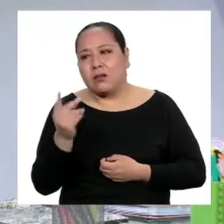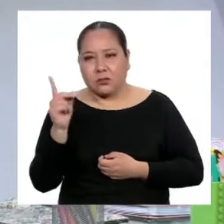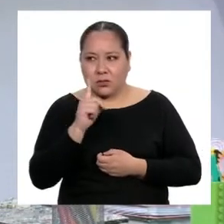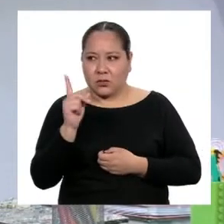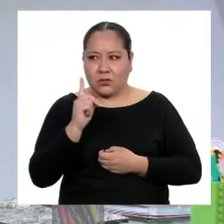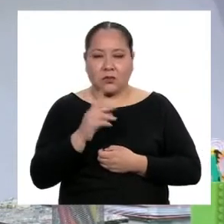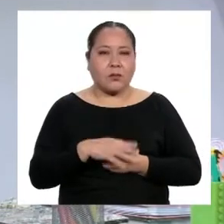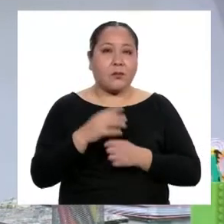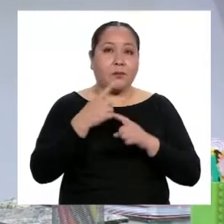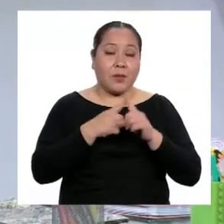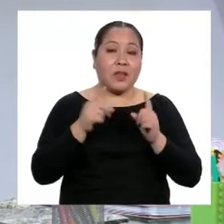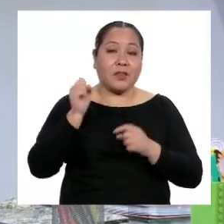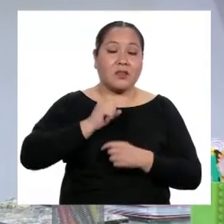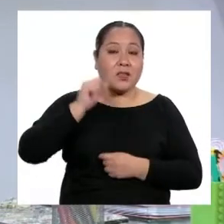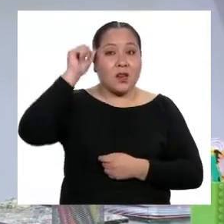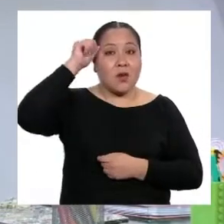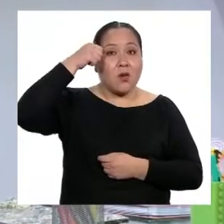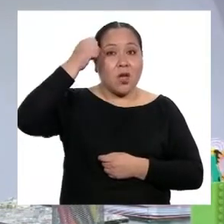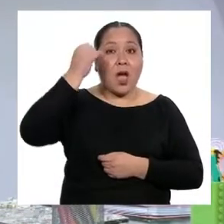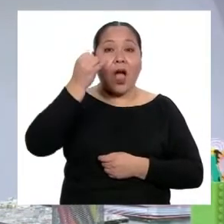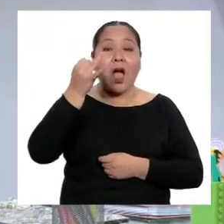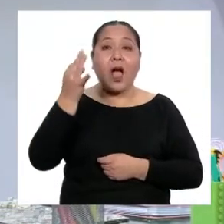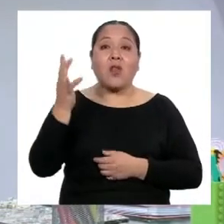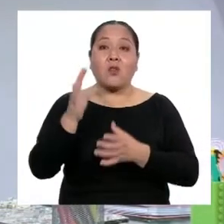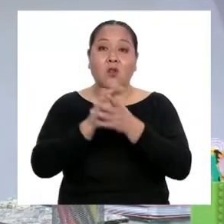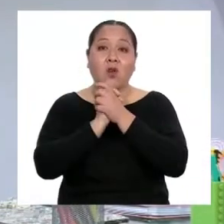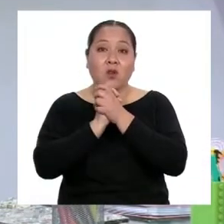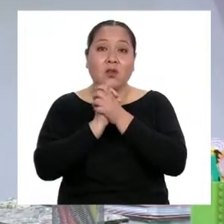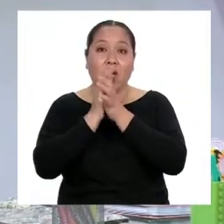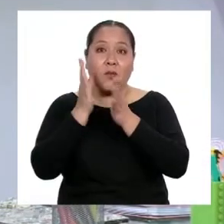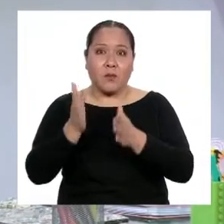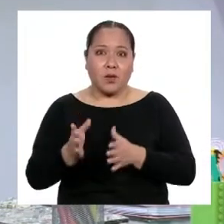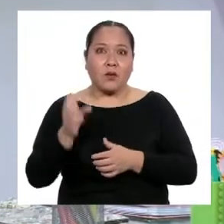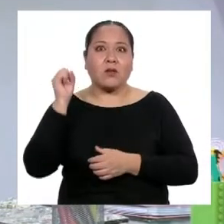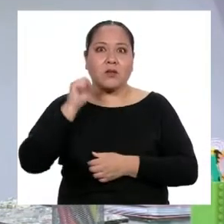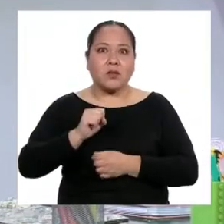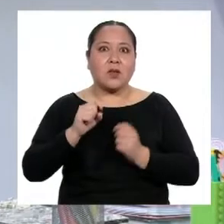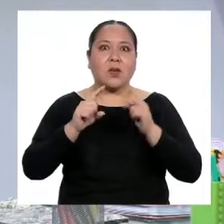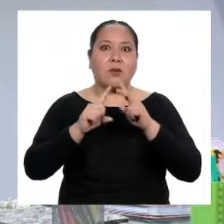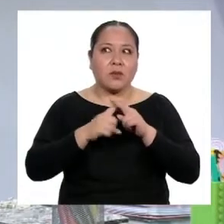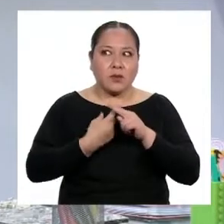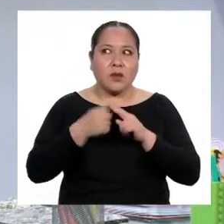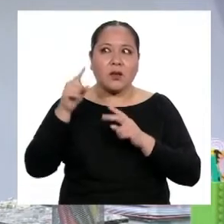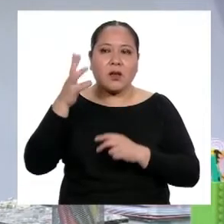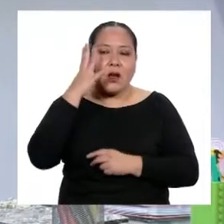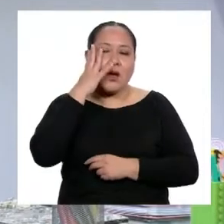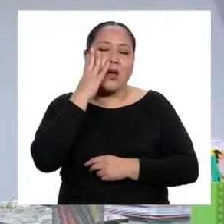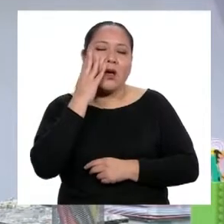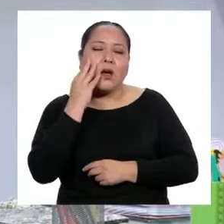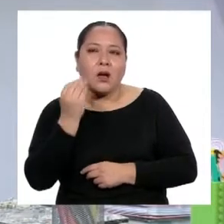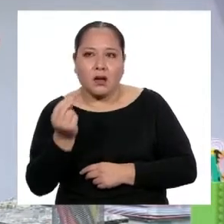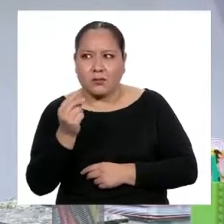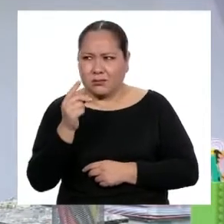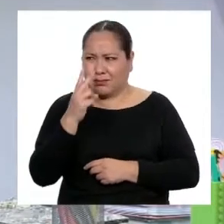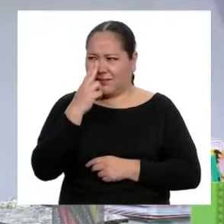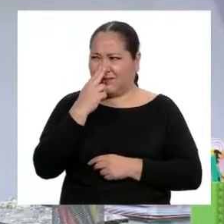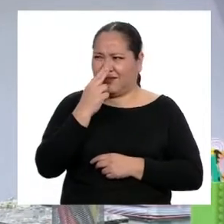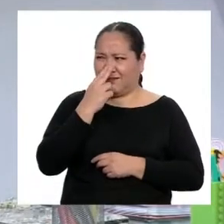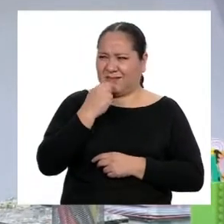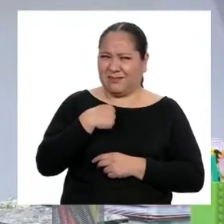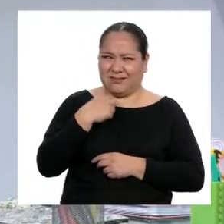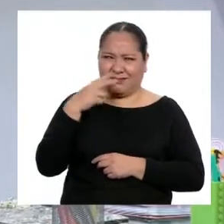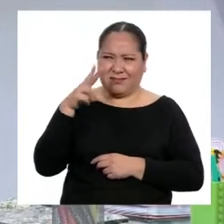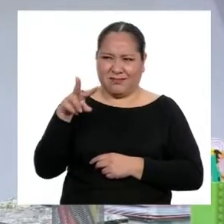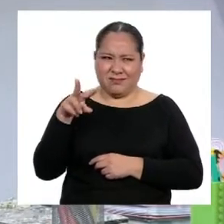pero sí recuerdo que a algunos compañeros y compañeras les comenzaba a pasar y era muy raro para mí